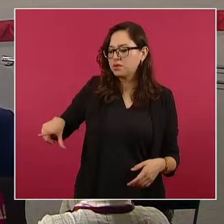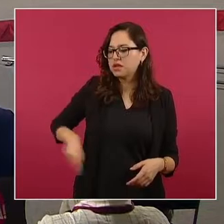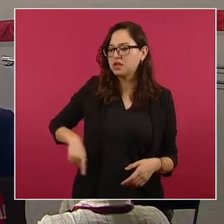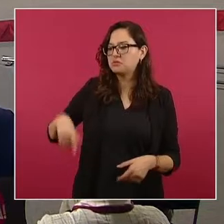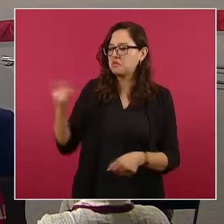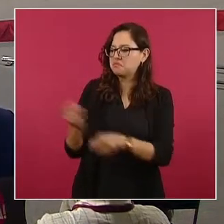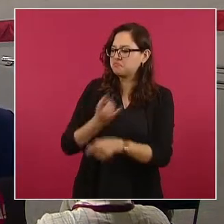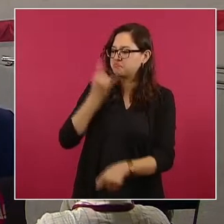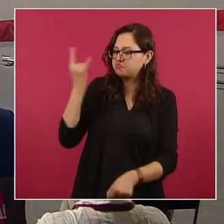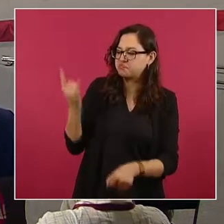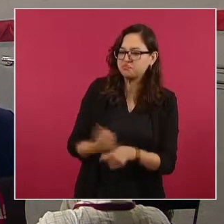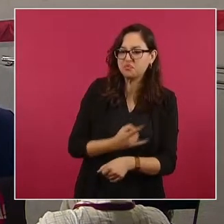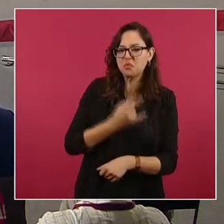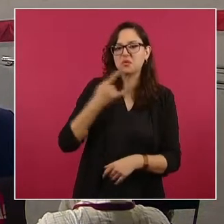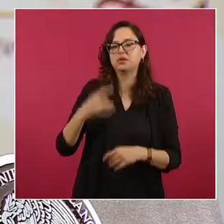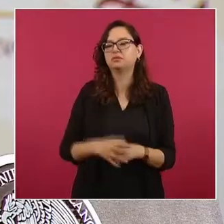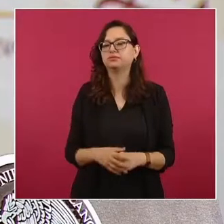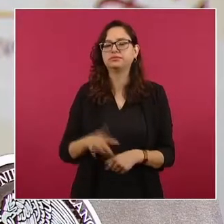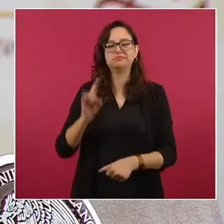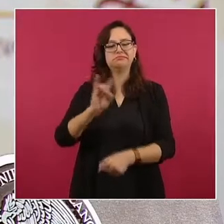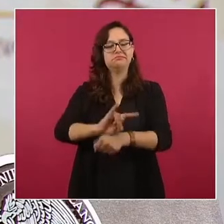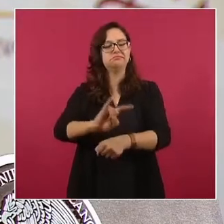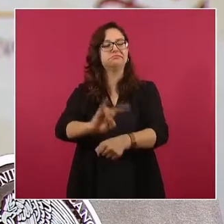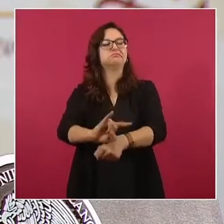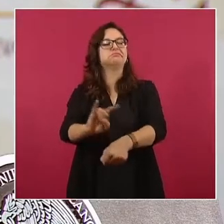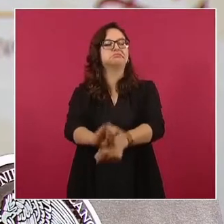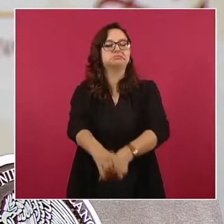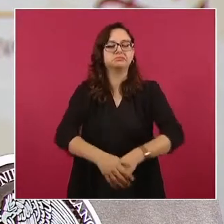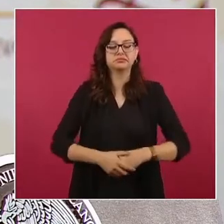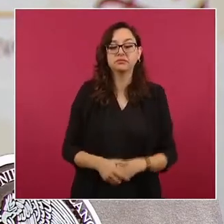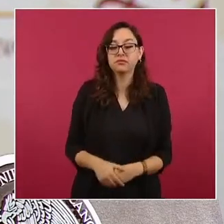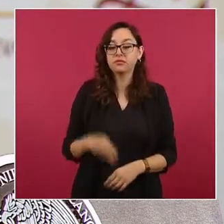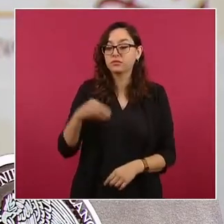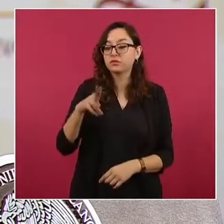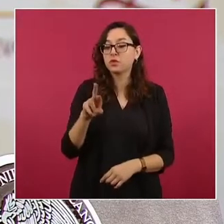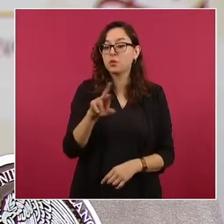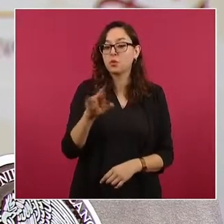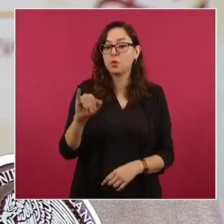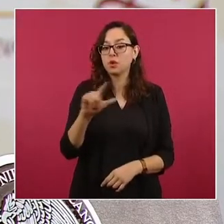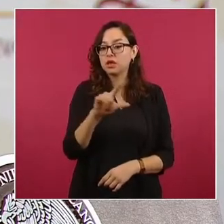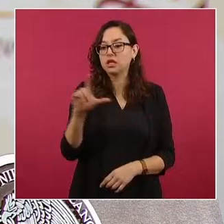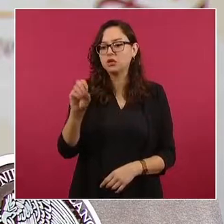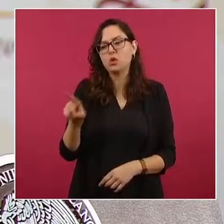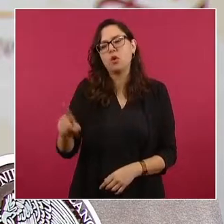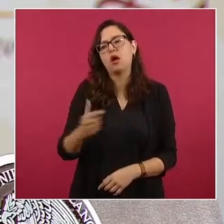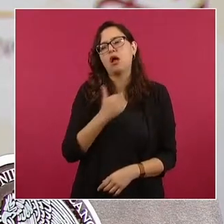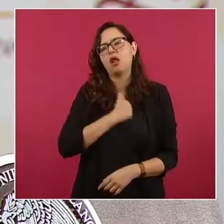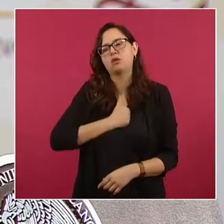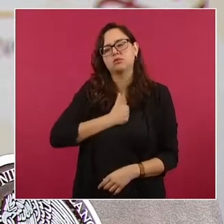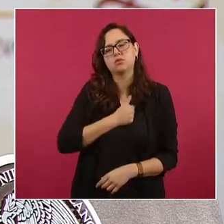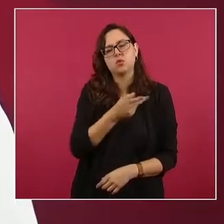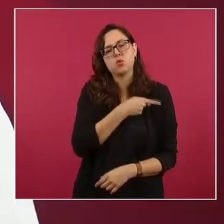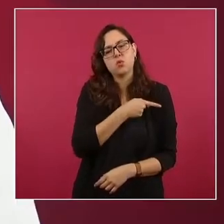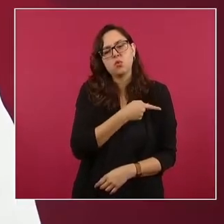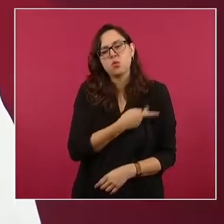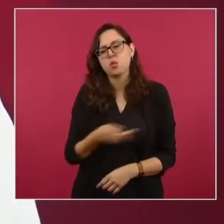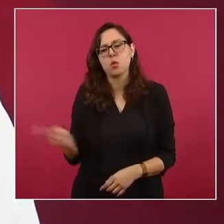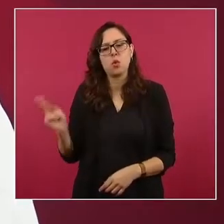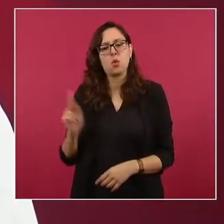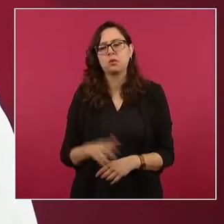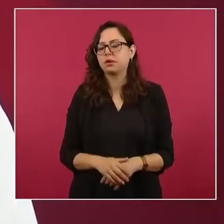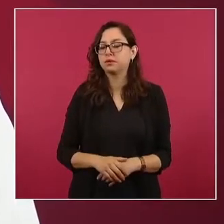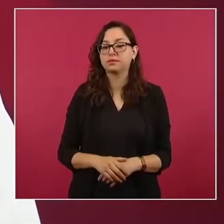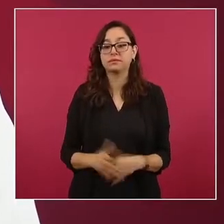política, que si fue un montaje, que el señor Murillo Karam es un chivo expiatorio, que se trata de un circo,